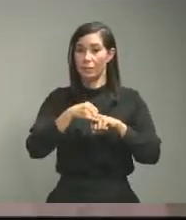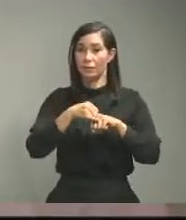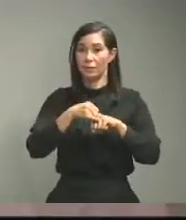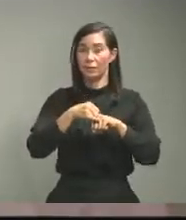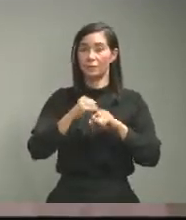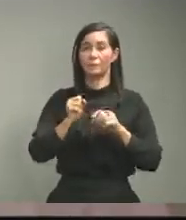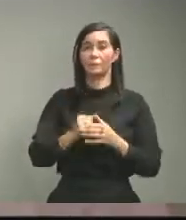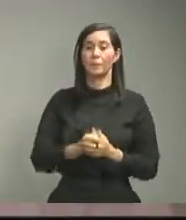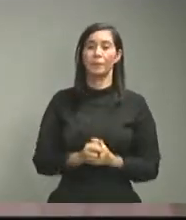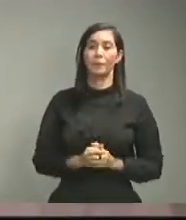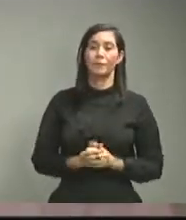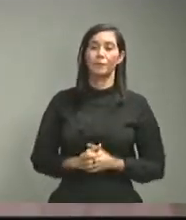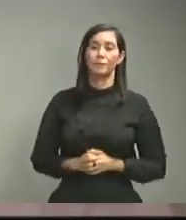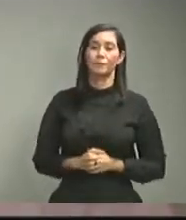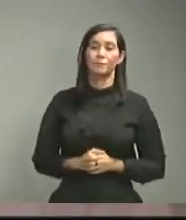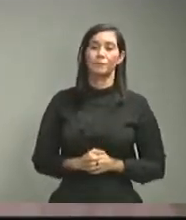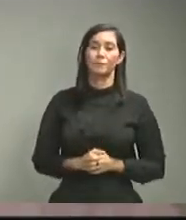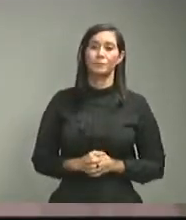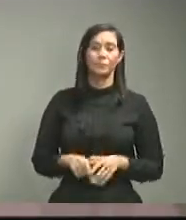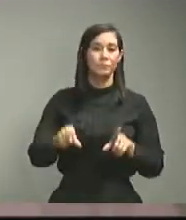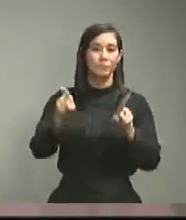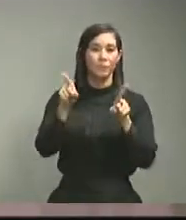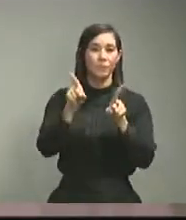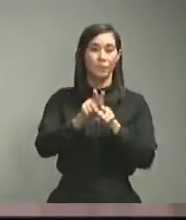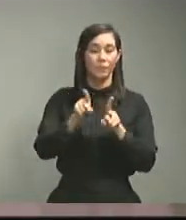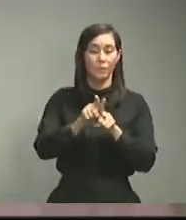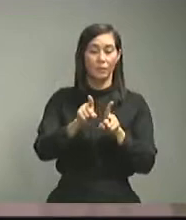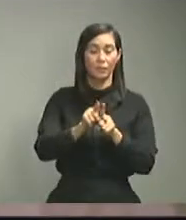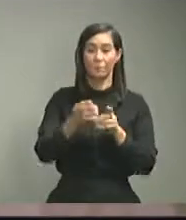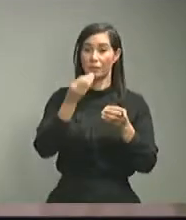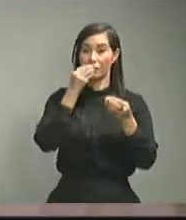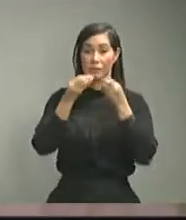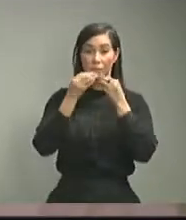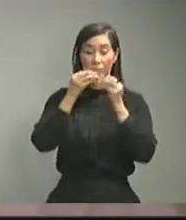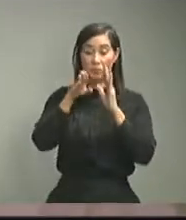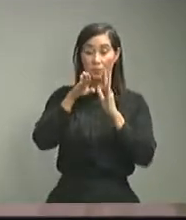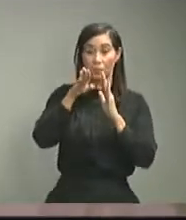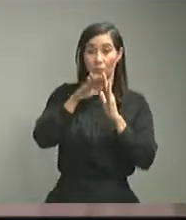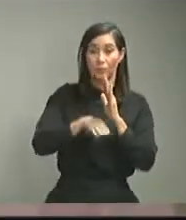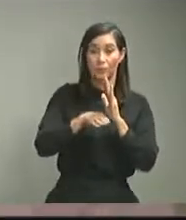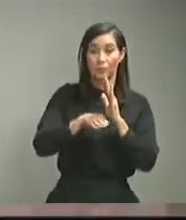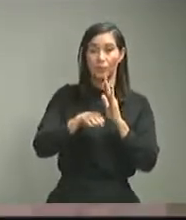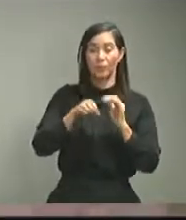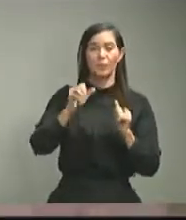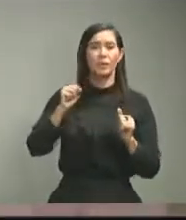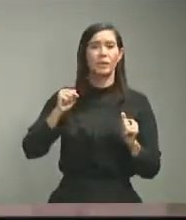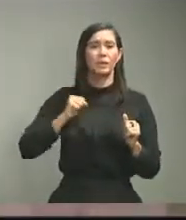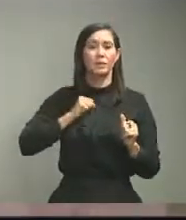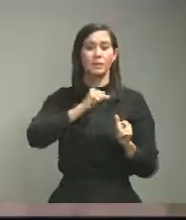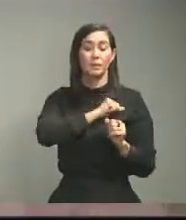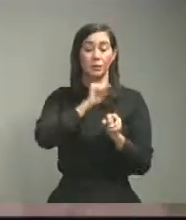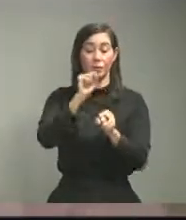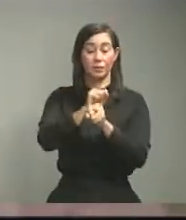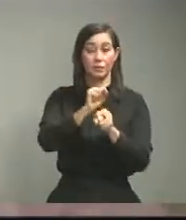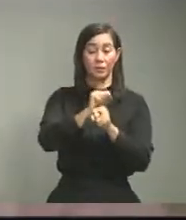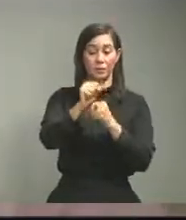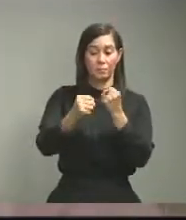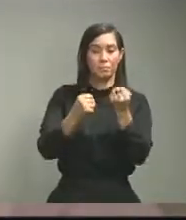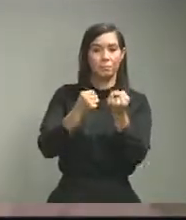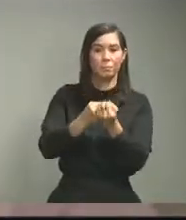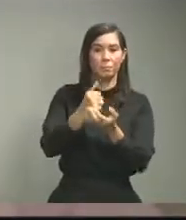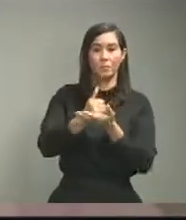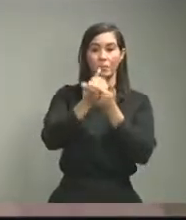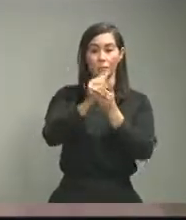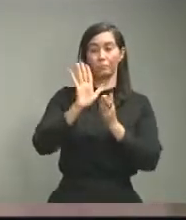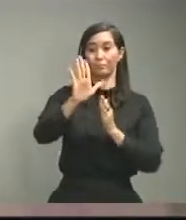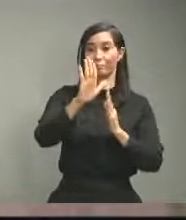y además de eso tiene una situación alimentaria el síndico que estaba trabajando para ayudar a su